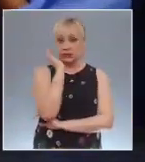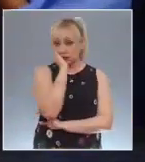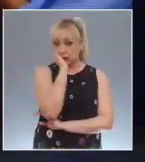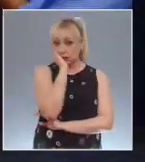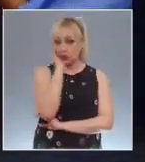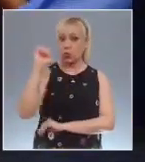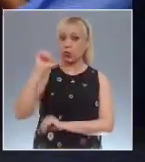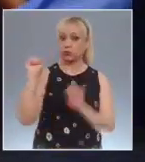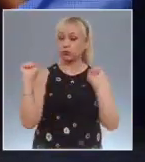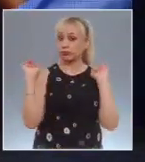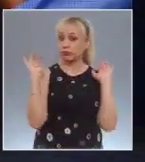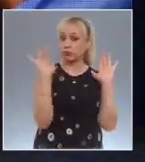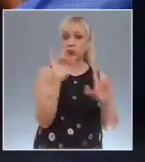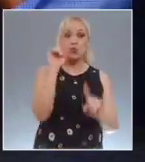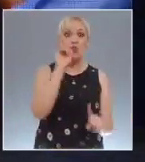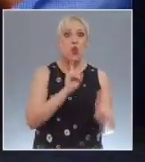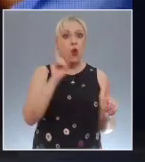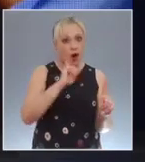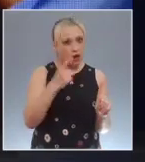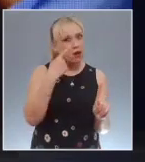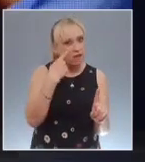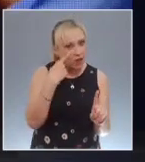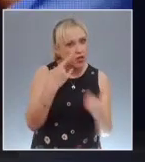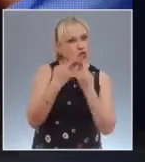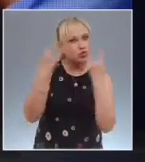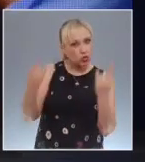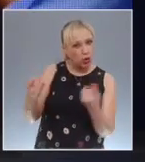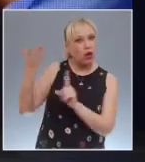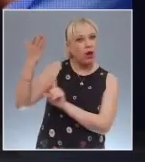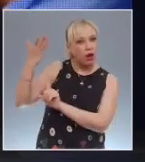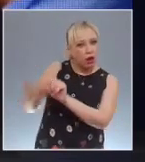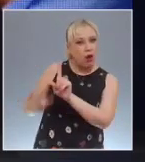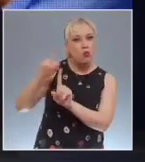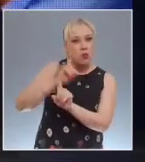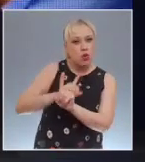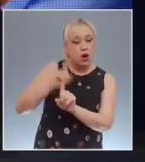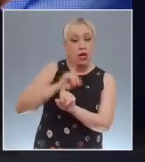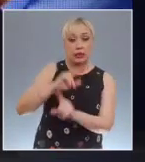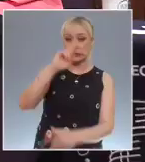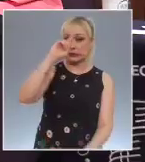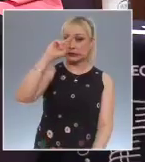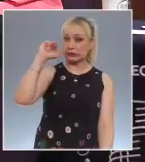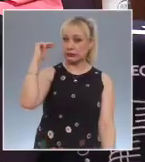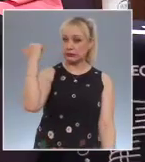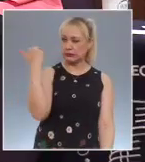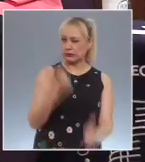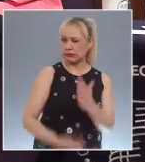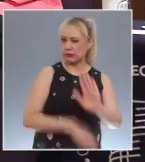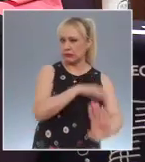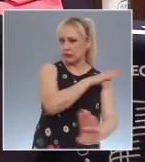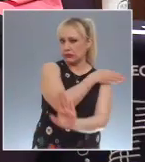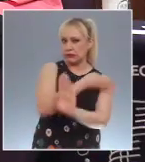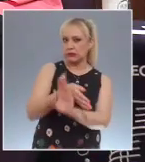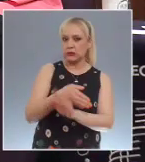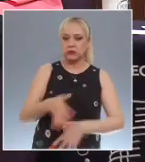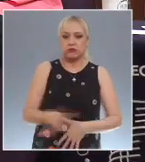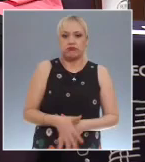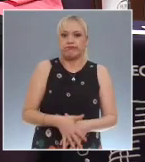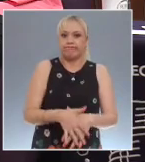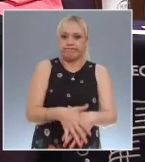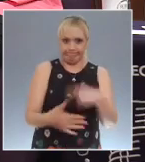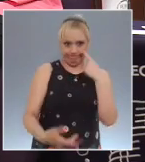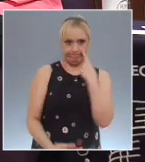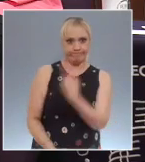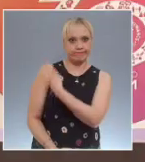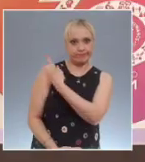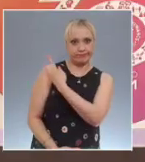mujer, fíjese esta historia, que fue víctima de violencia obstétrica. Mire. La Comisión de Derechos Humanos de